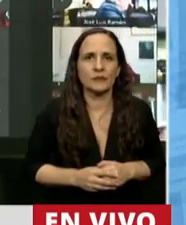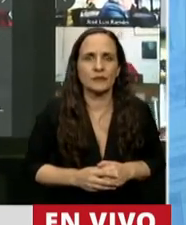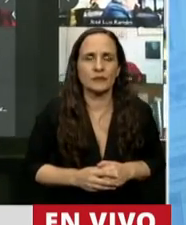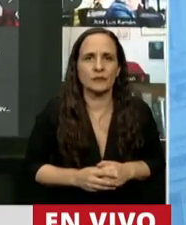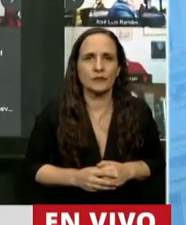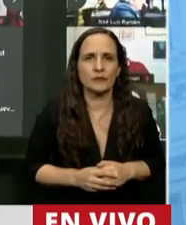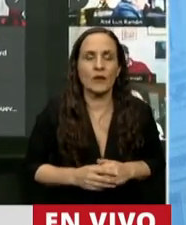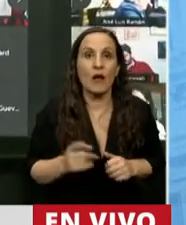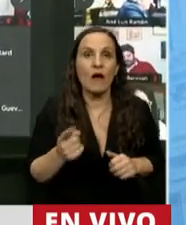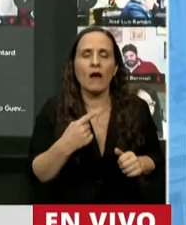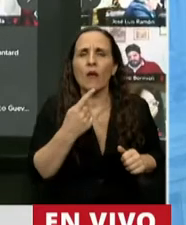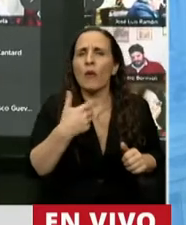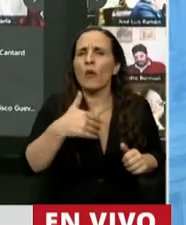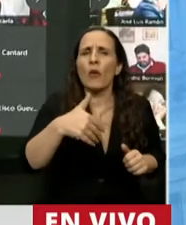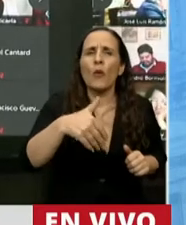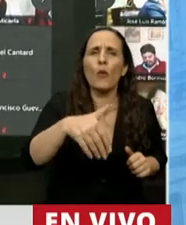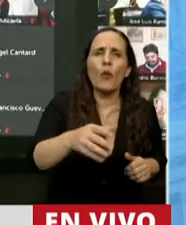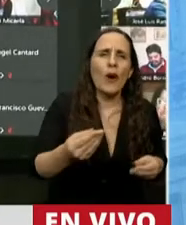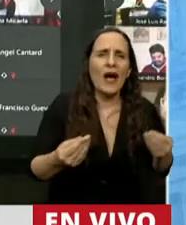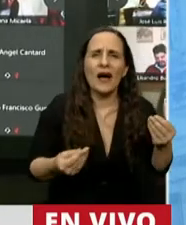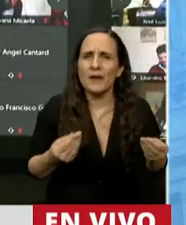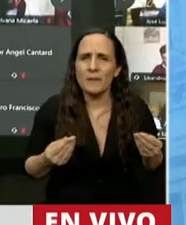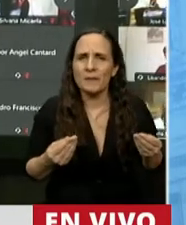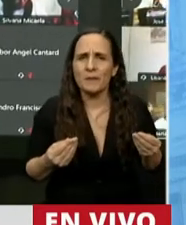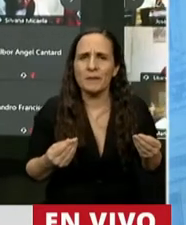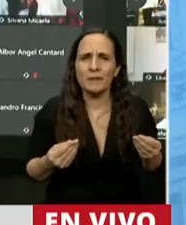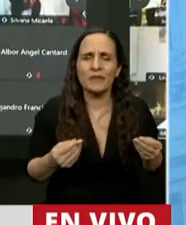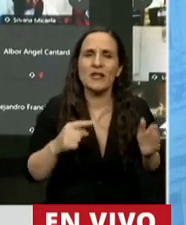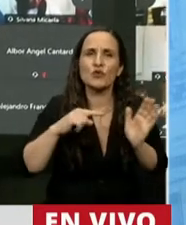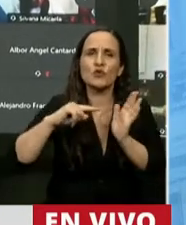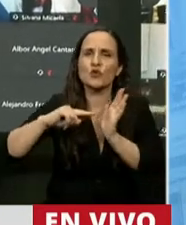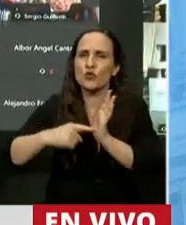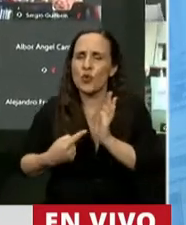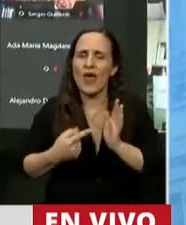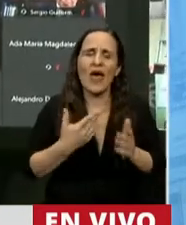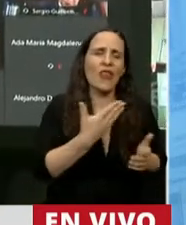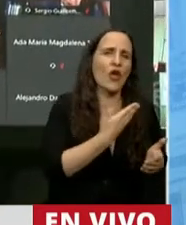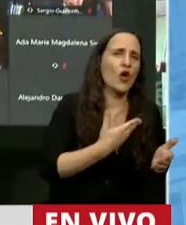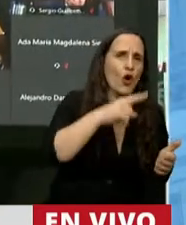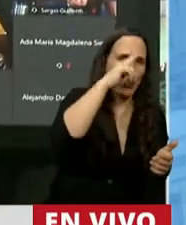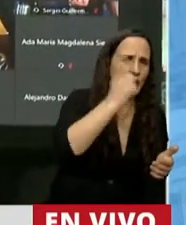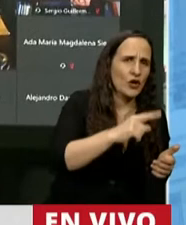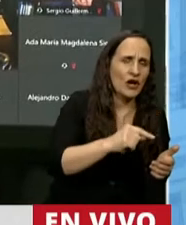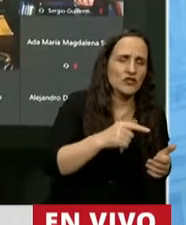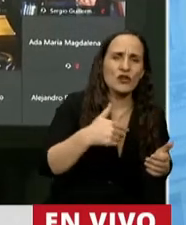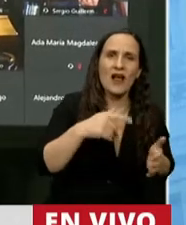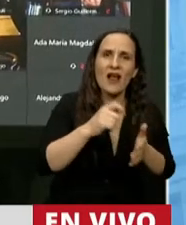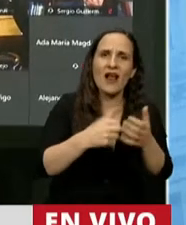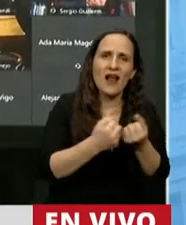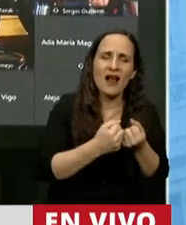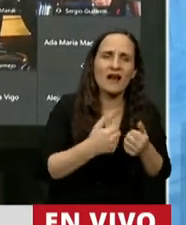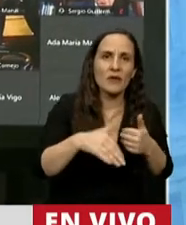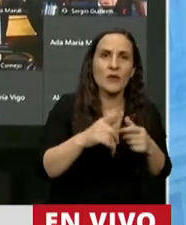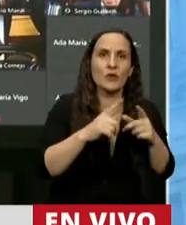¿qué va a pasar hasta tanto este acuerdo entre la Ciudad Autónoma de Buenos Aires y el Gobierno Nacional desde esa perfección? El